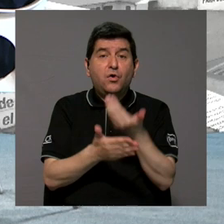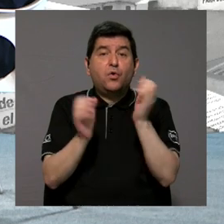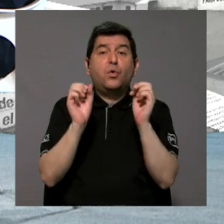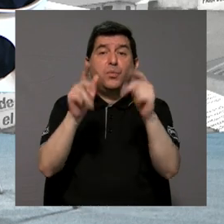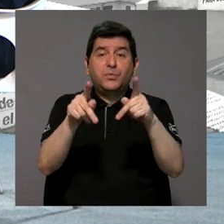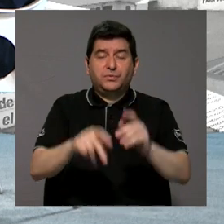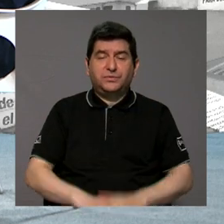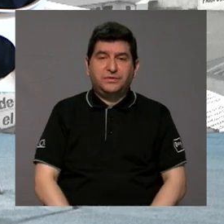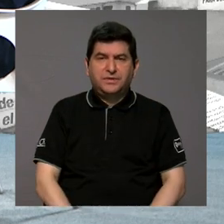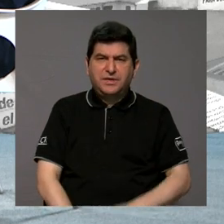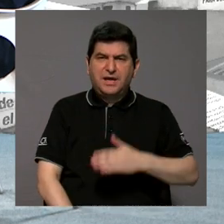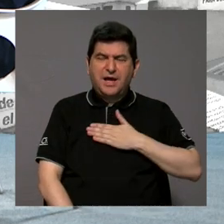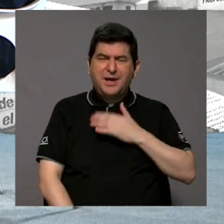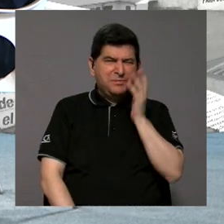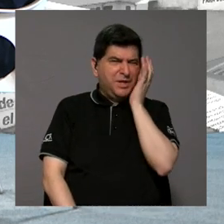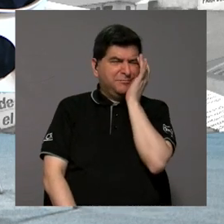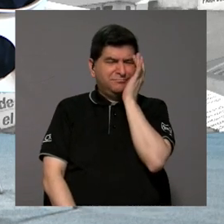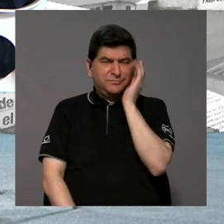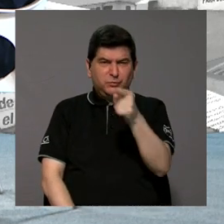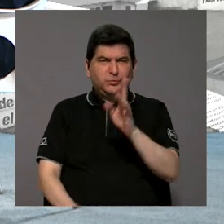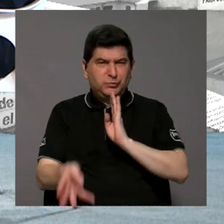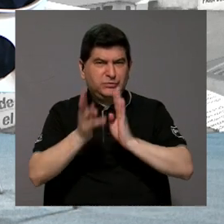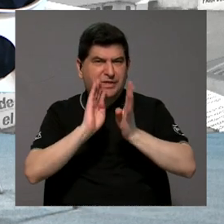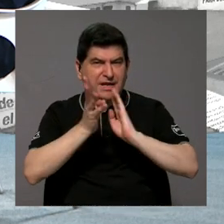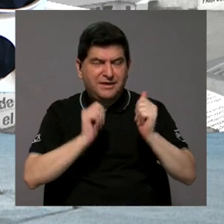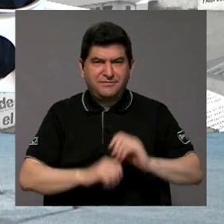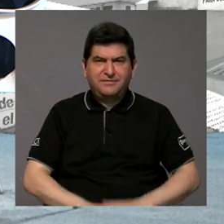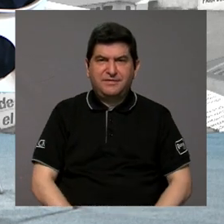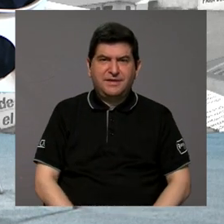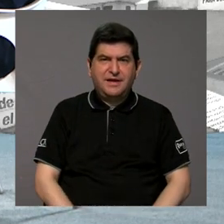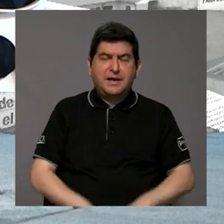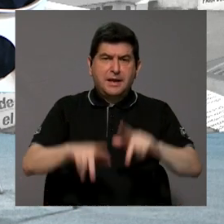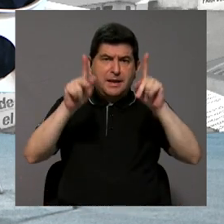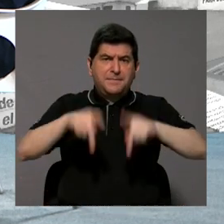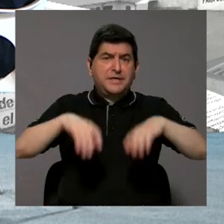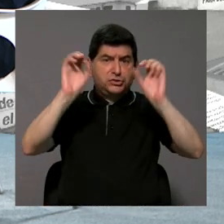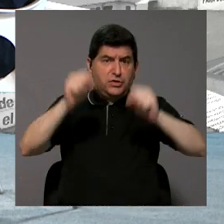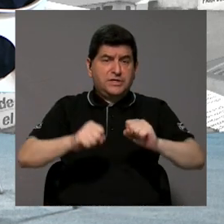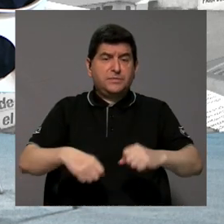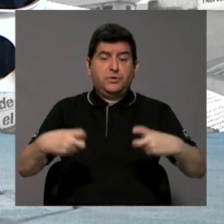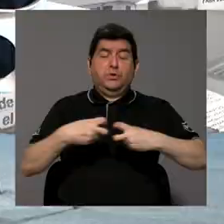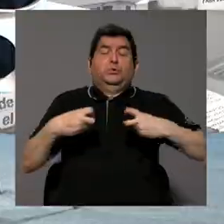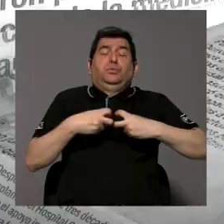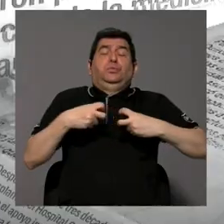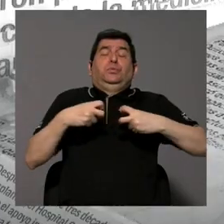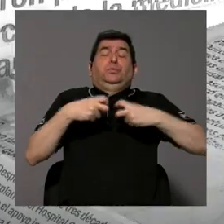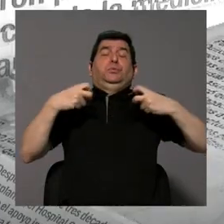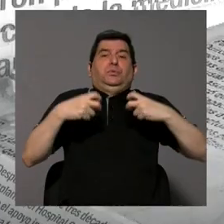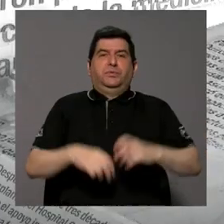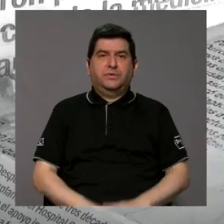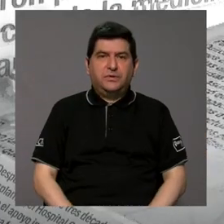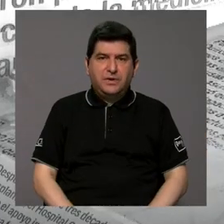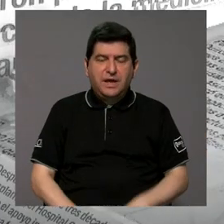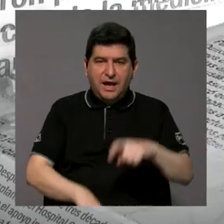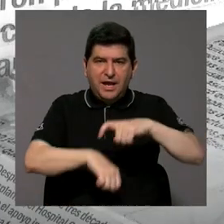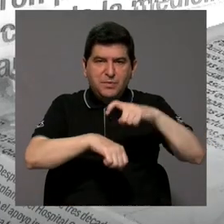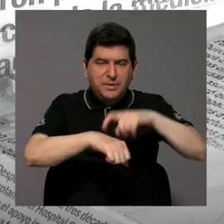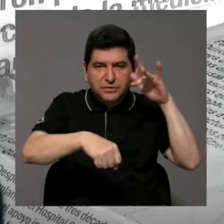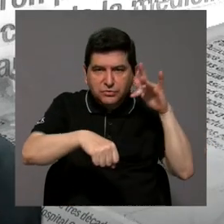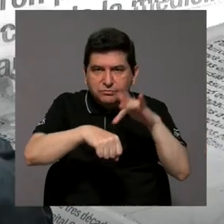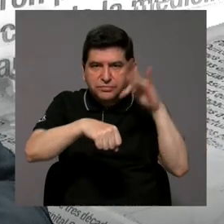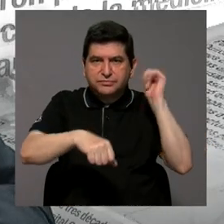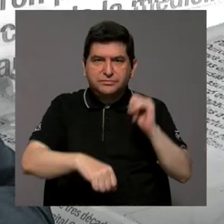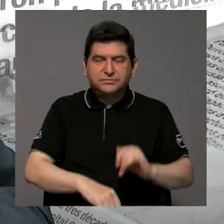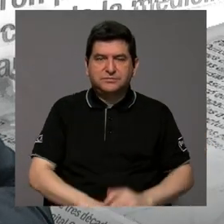también a mí me preocupó cuando usted habla de que alguien se puede electrocutar en la manipulación.